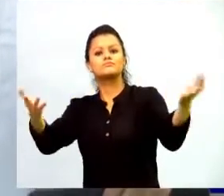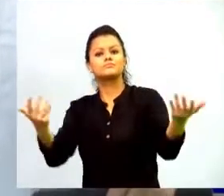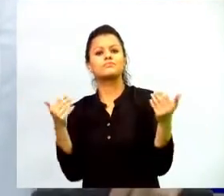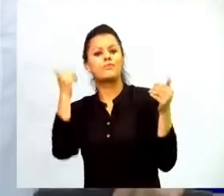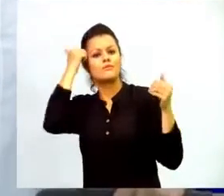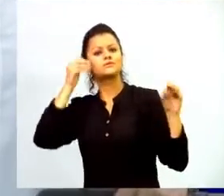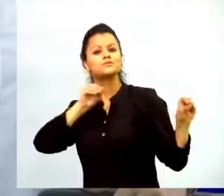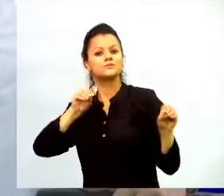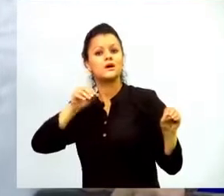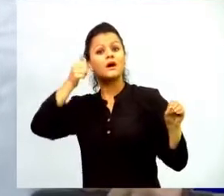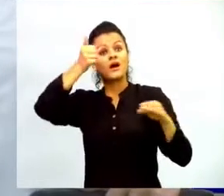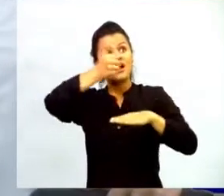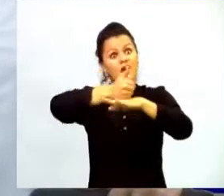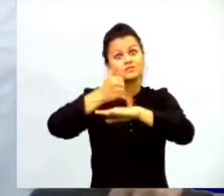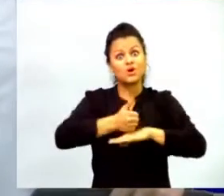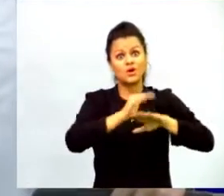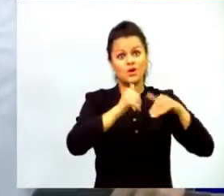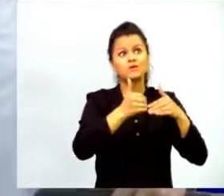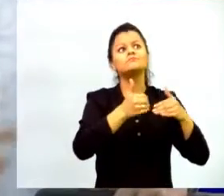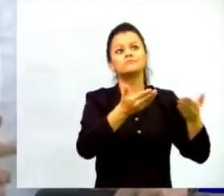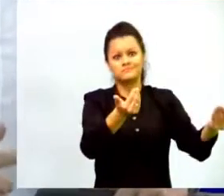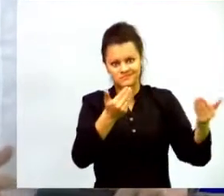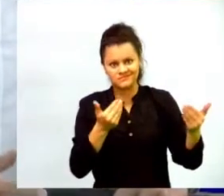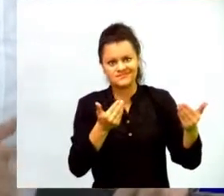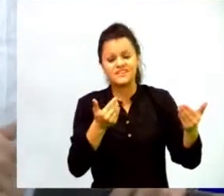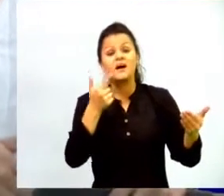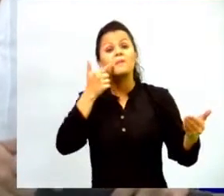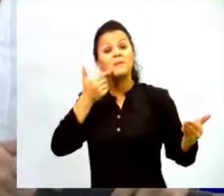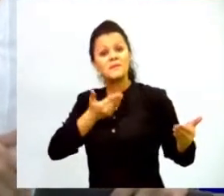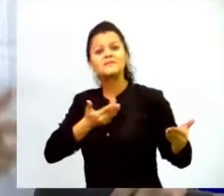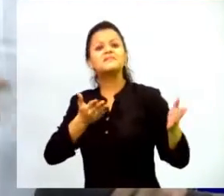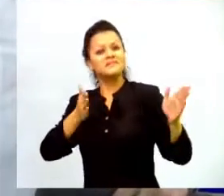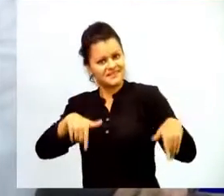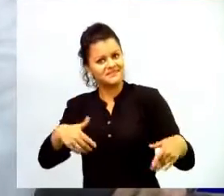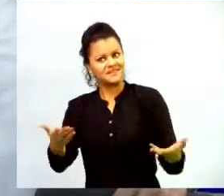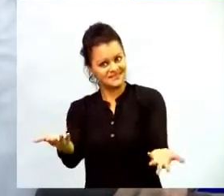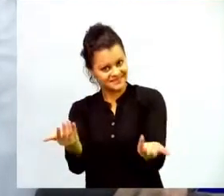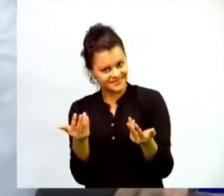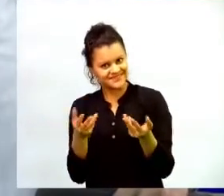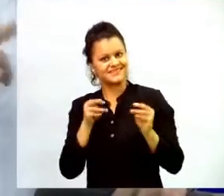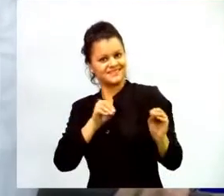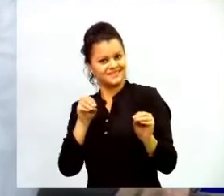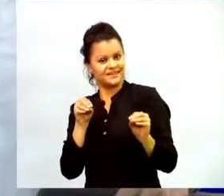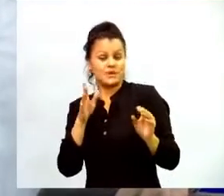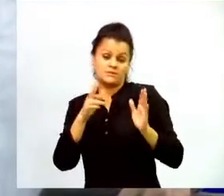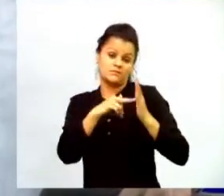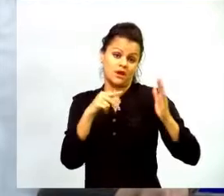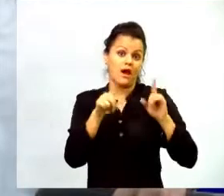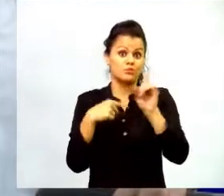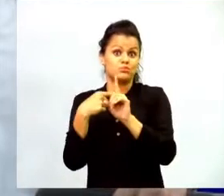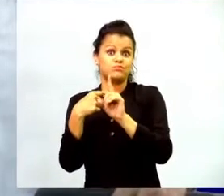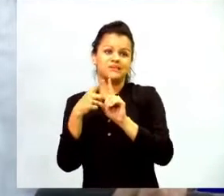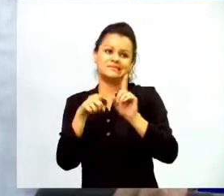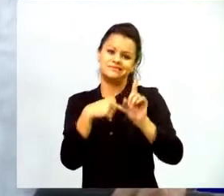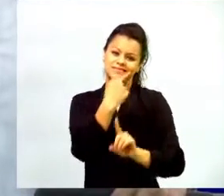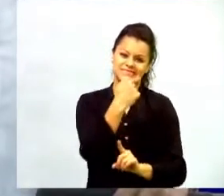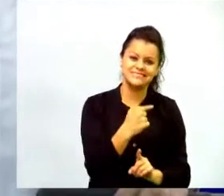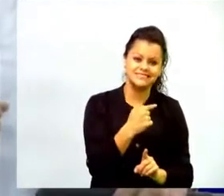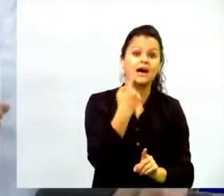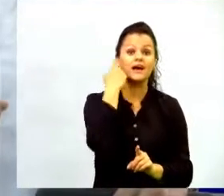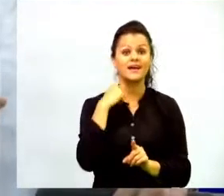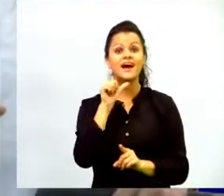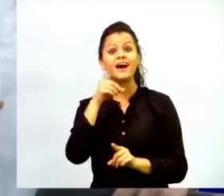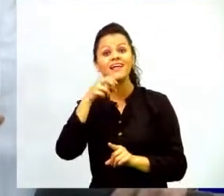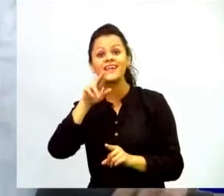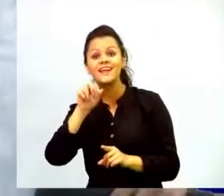también formación a los padres de familia porque esta tecnología trae cosas buenas pero trae cosas malas ayer Adriana Correa nos lo decía nos